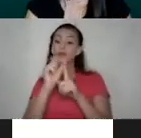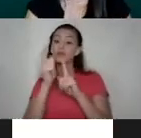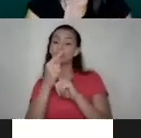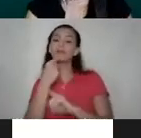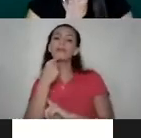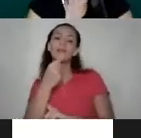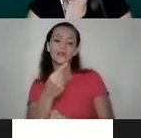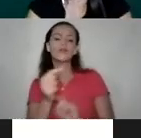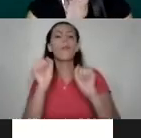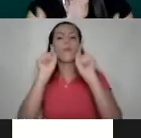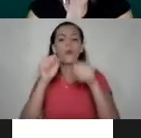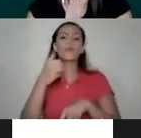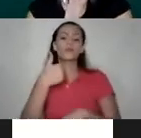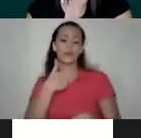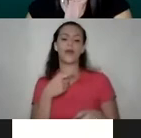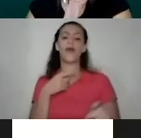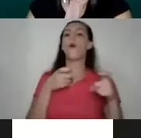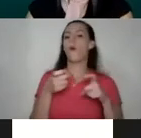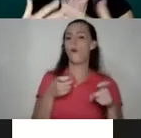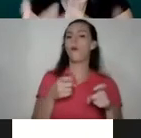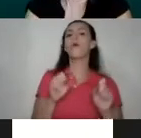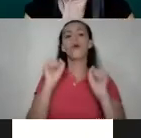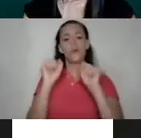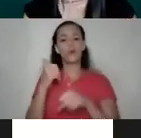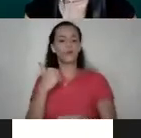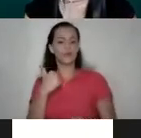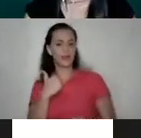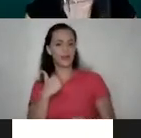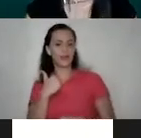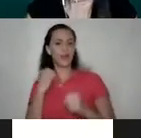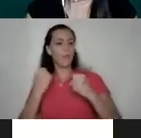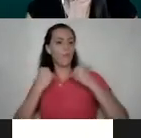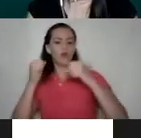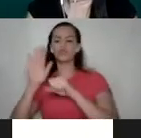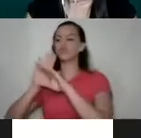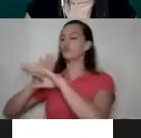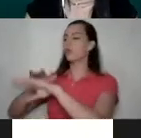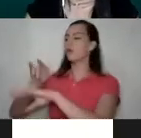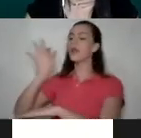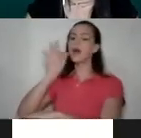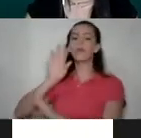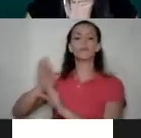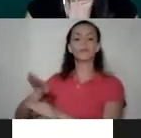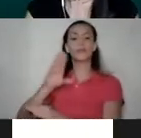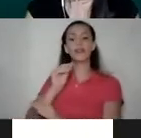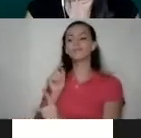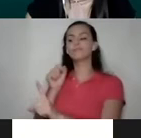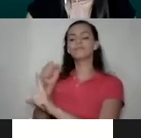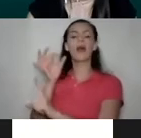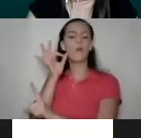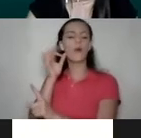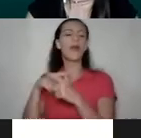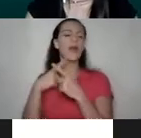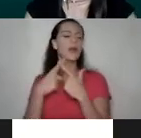podemos tener control y podemos tener poder sobre las mujeres y respecto a las mujeres. Entonces, al final,